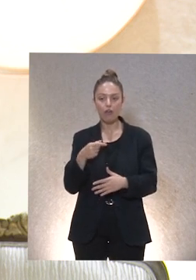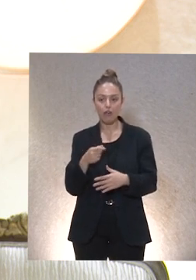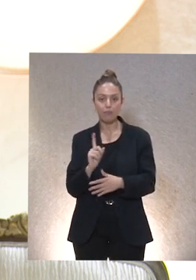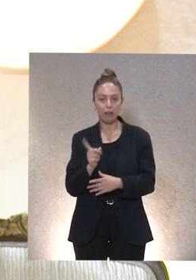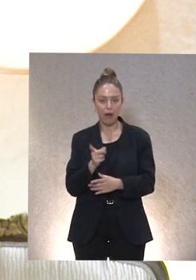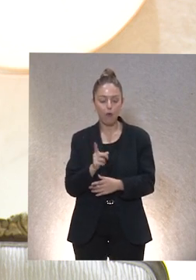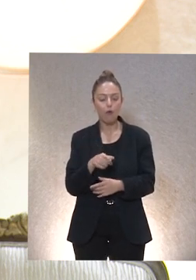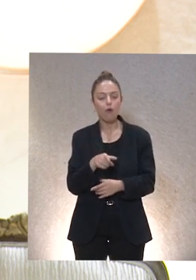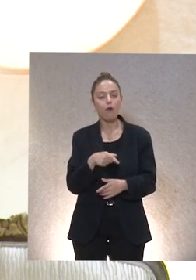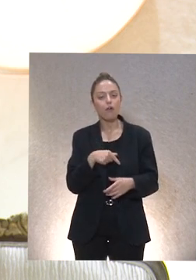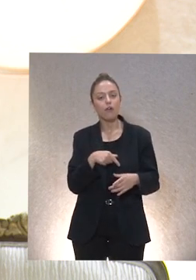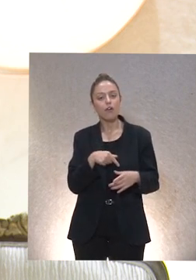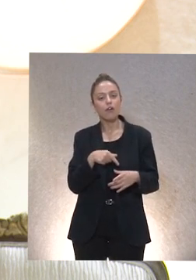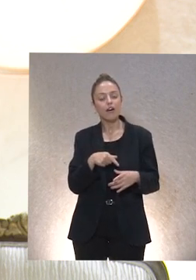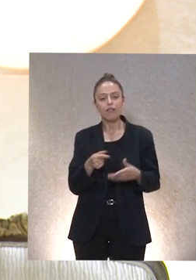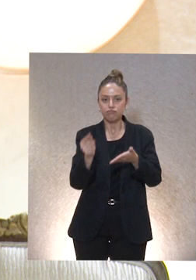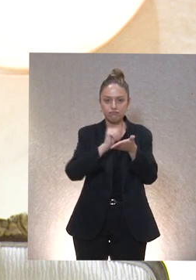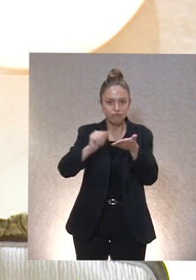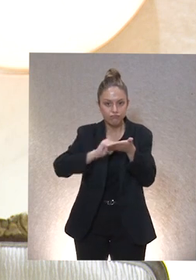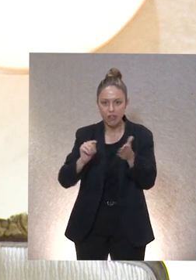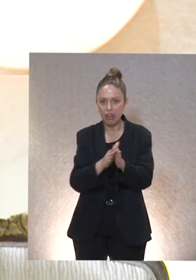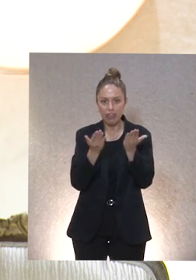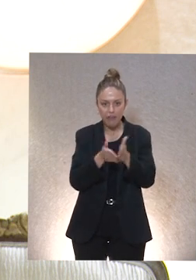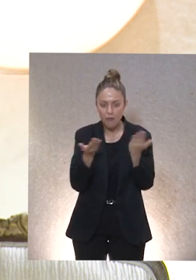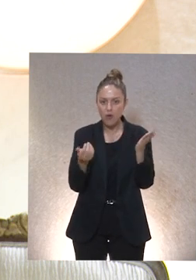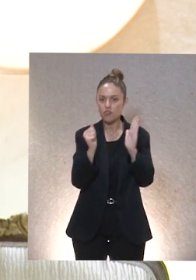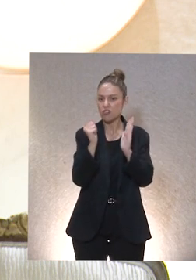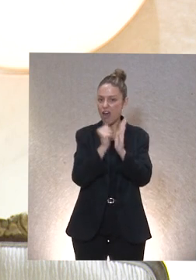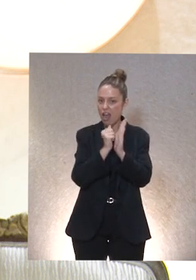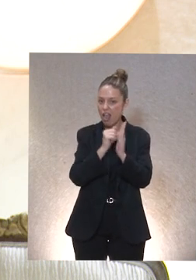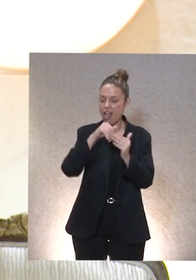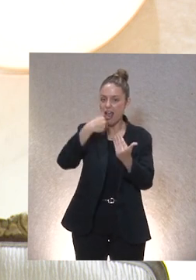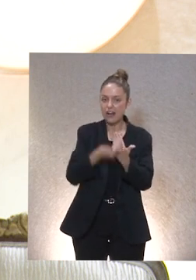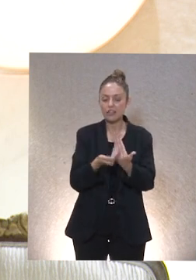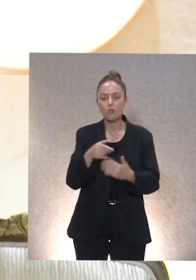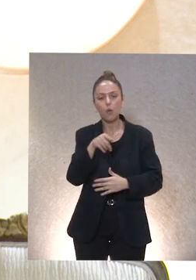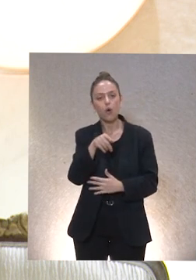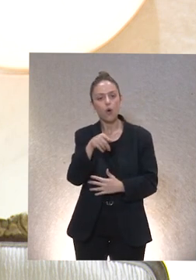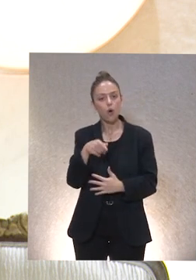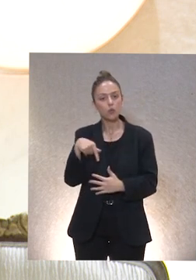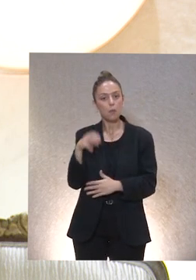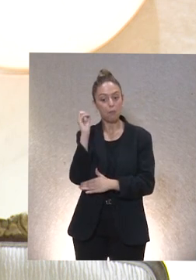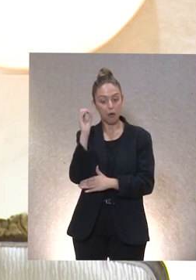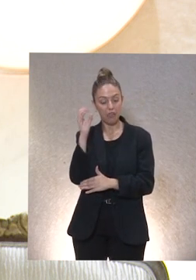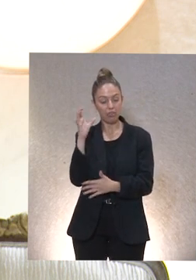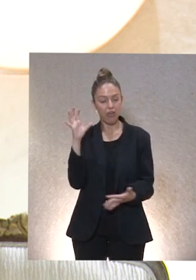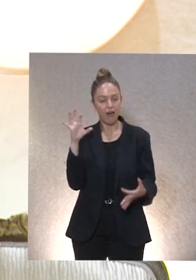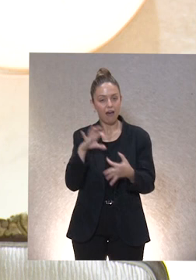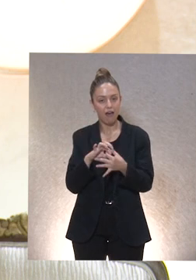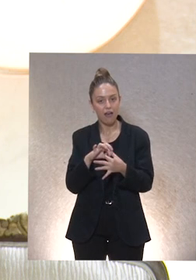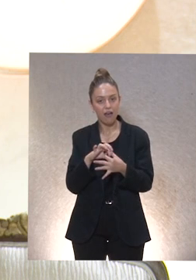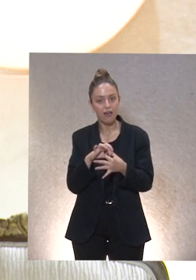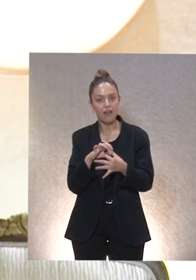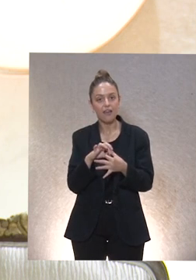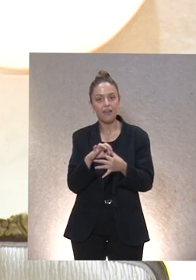artículos, libros y, bueno, uno de ellos, quizá más vinculado con la ponencia que ahora vamos a escuchar, es el de